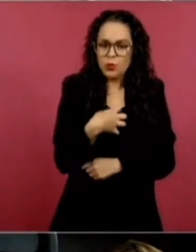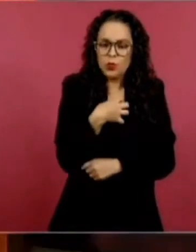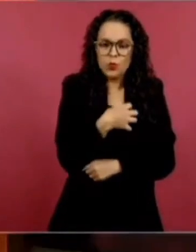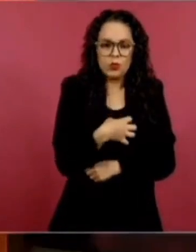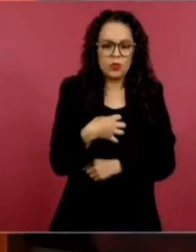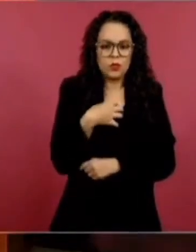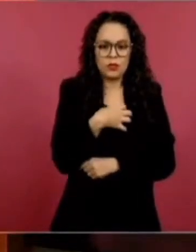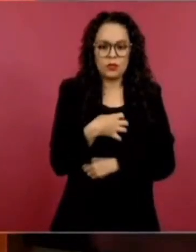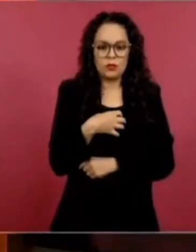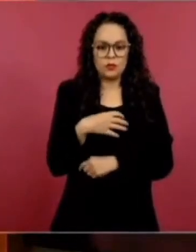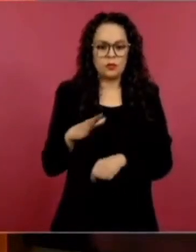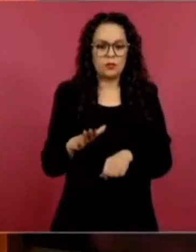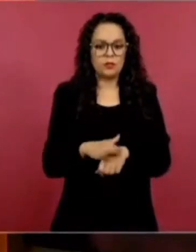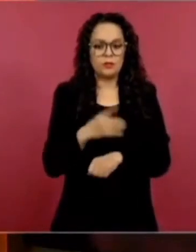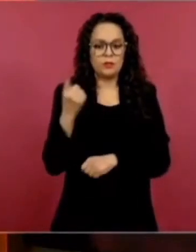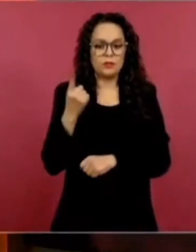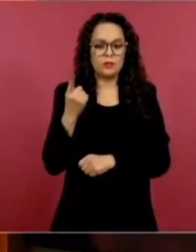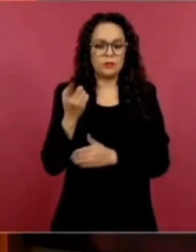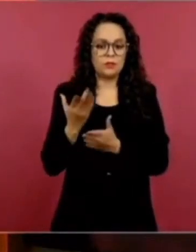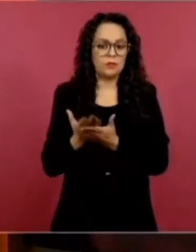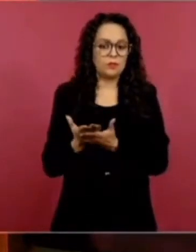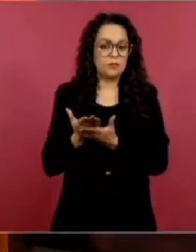La época del Mago Setién.